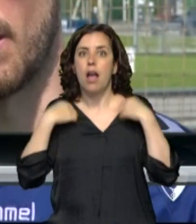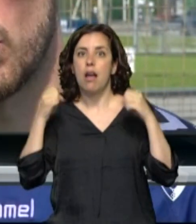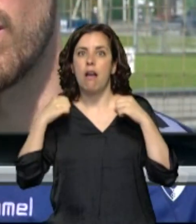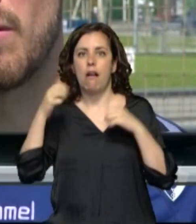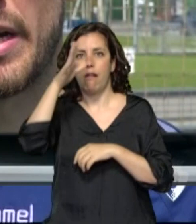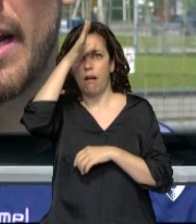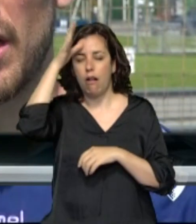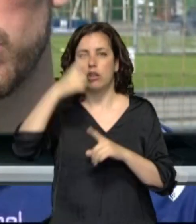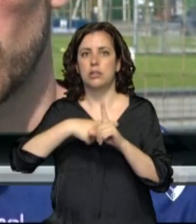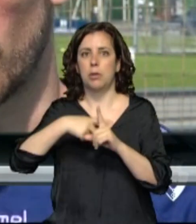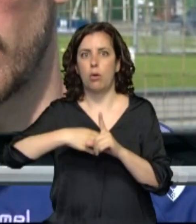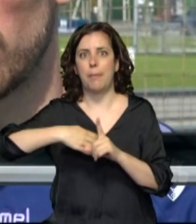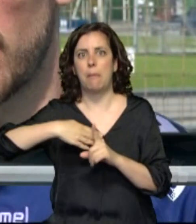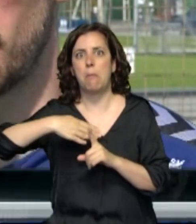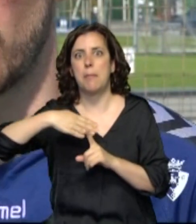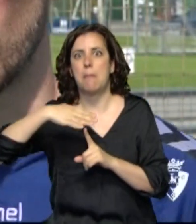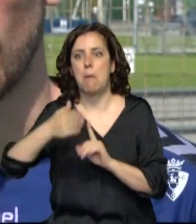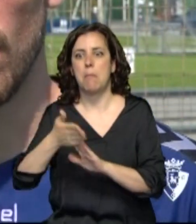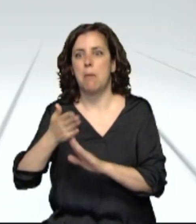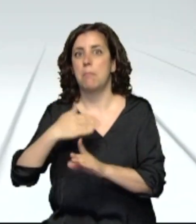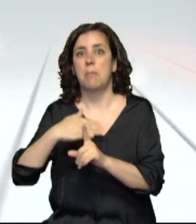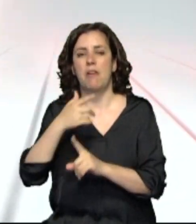sabiendo que encima van ir a más, pues bueno, no es fácil.